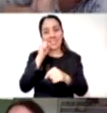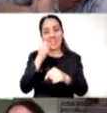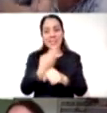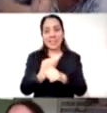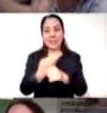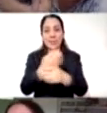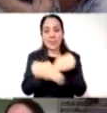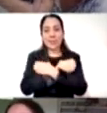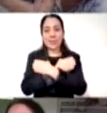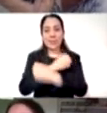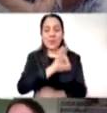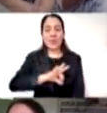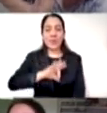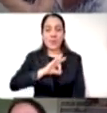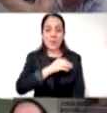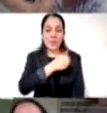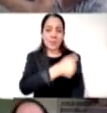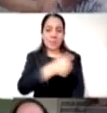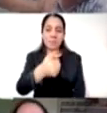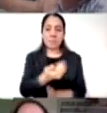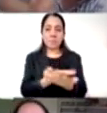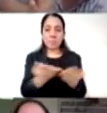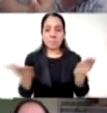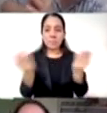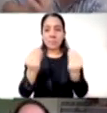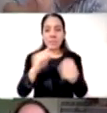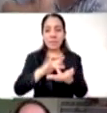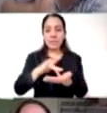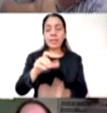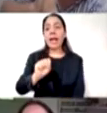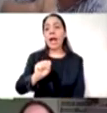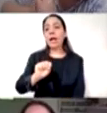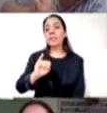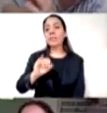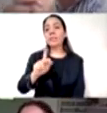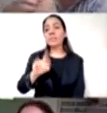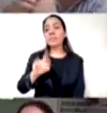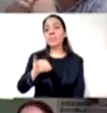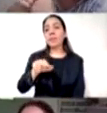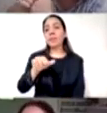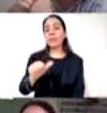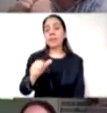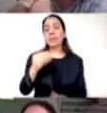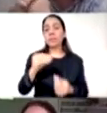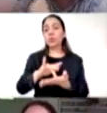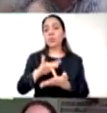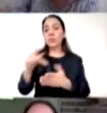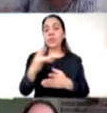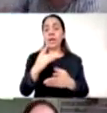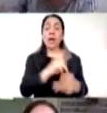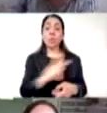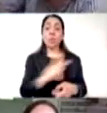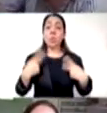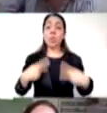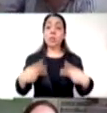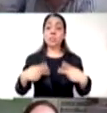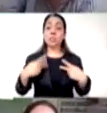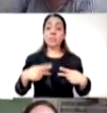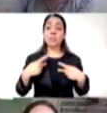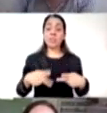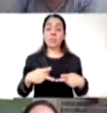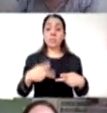felicidades gracias a Cipina gracias a todos los que hicieron posible esto gracias